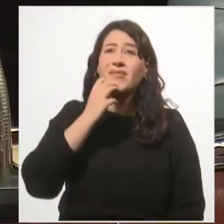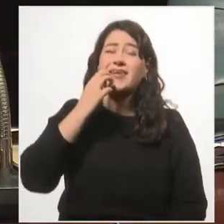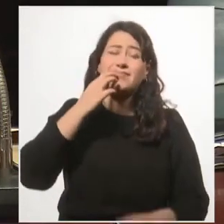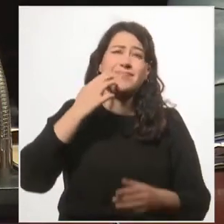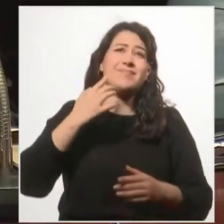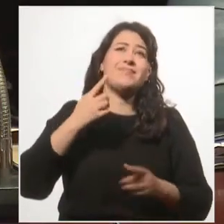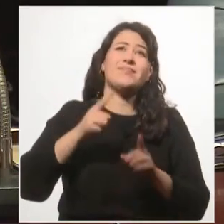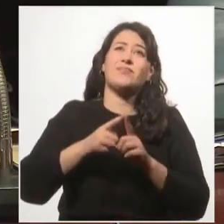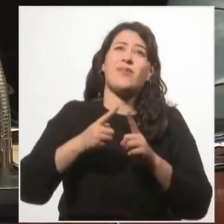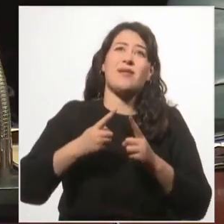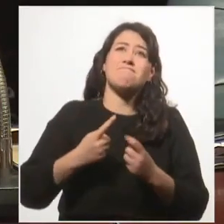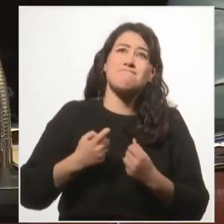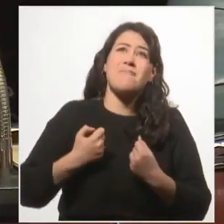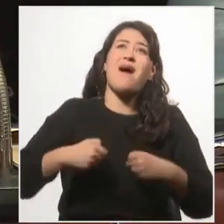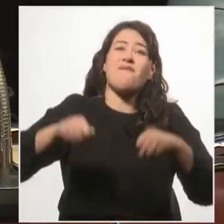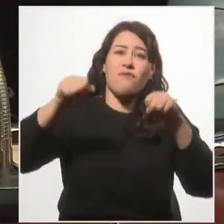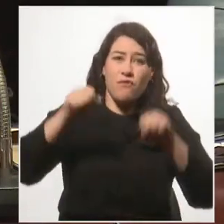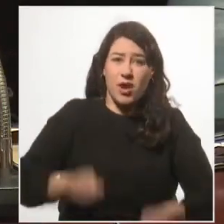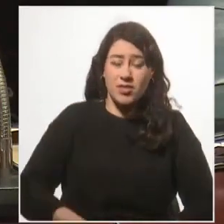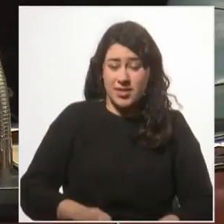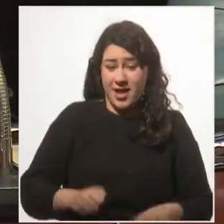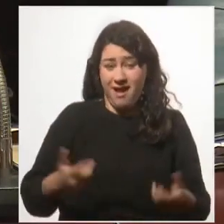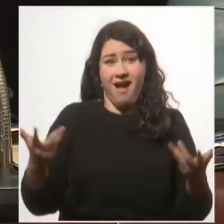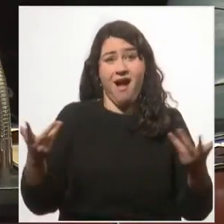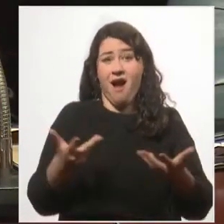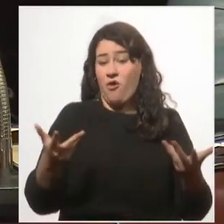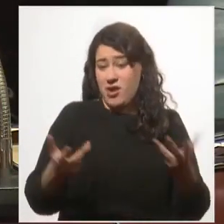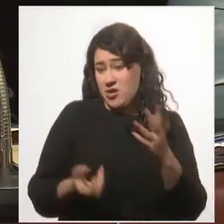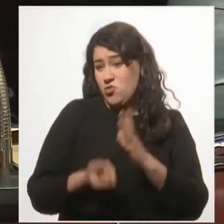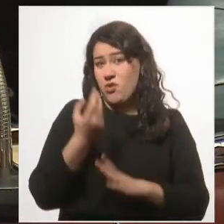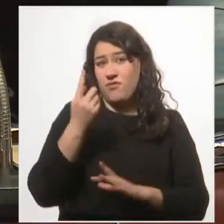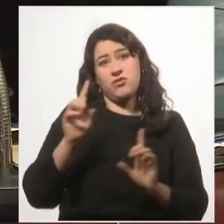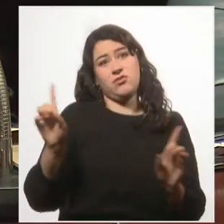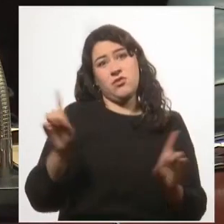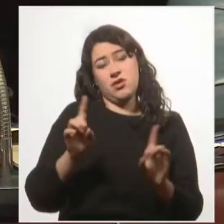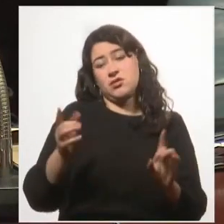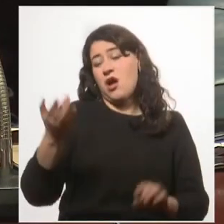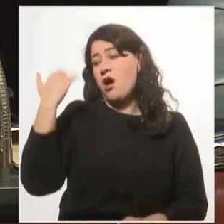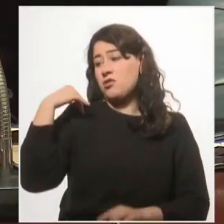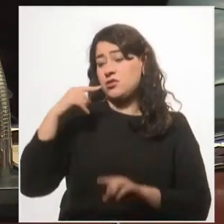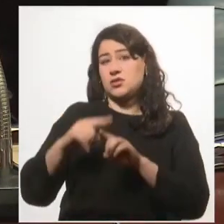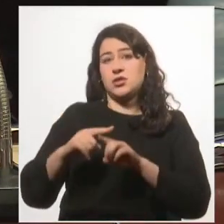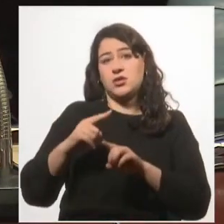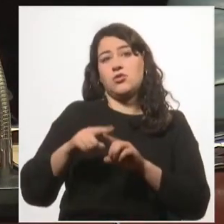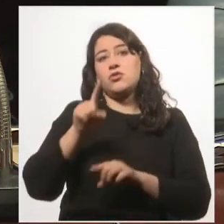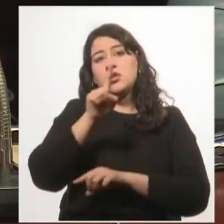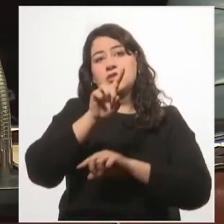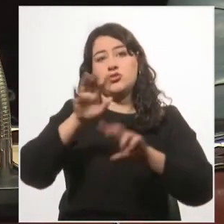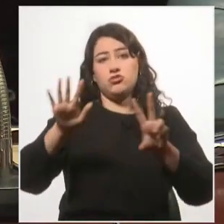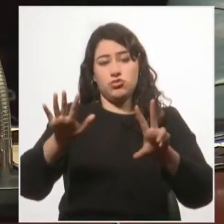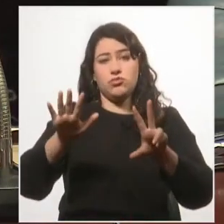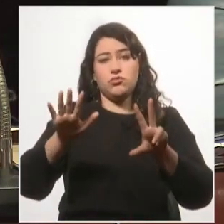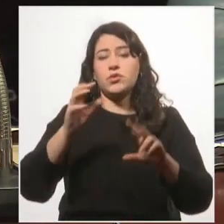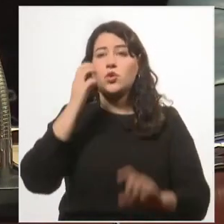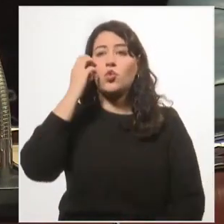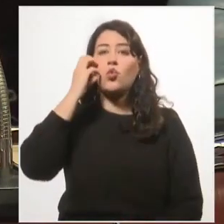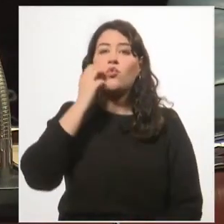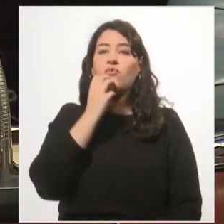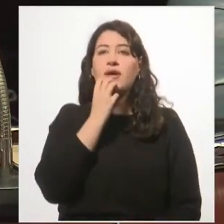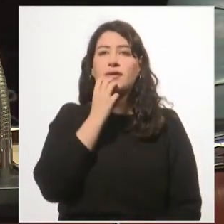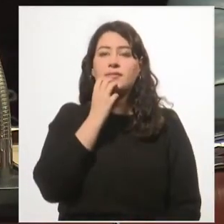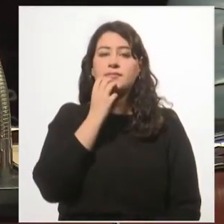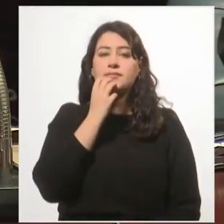fuerza, no de ahora. Ya desde el siglo XVIII Cuba fue